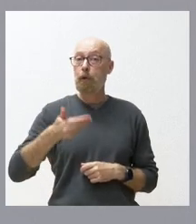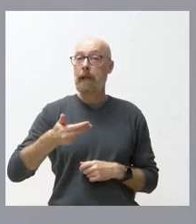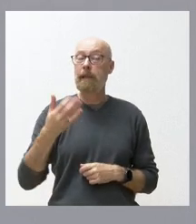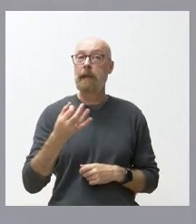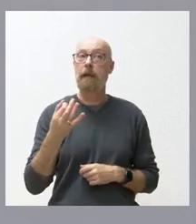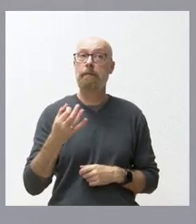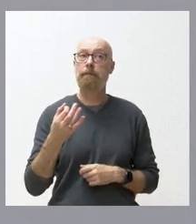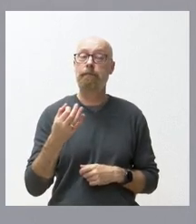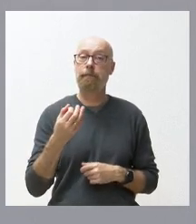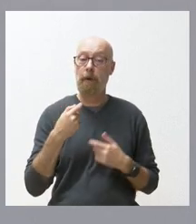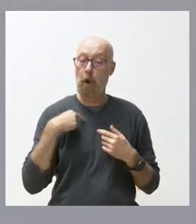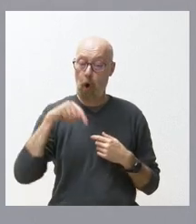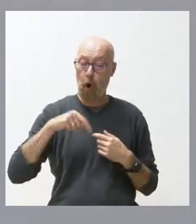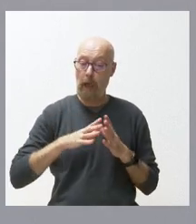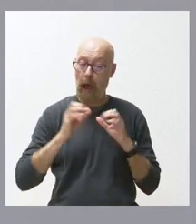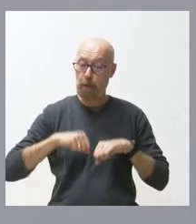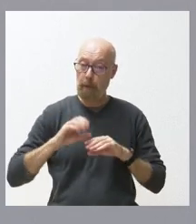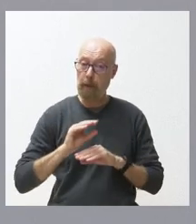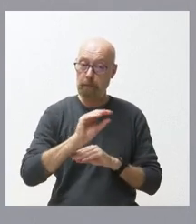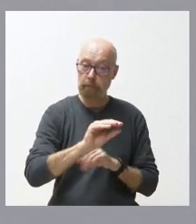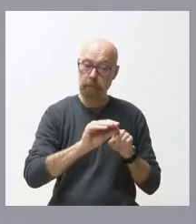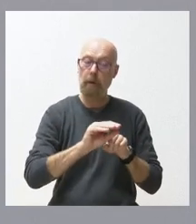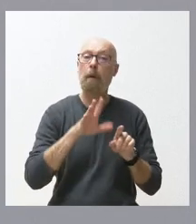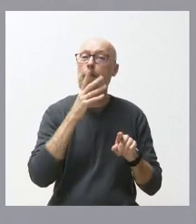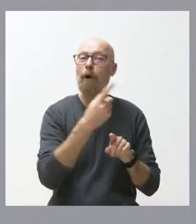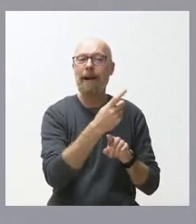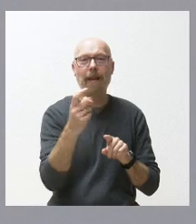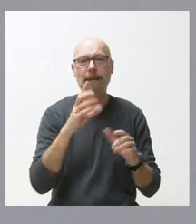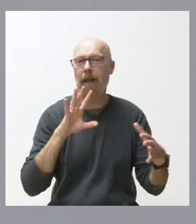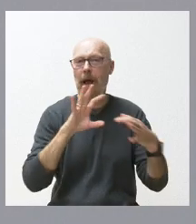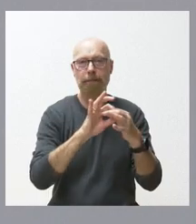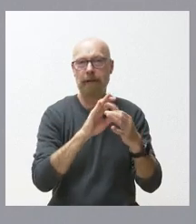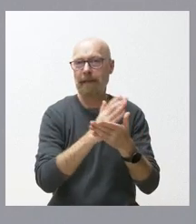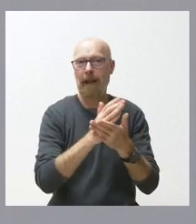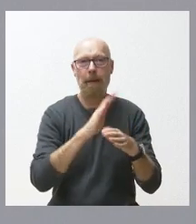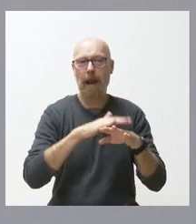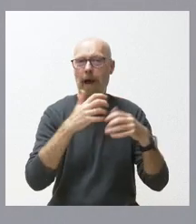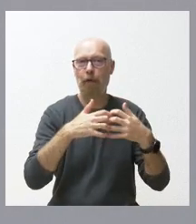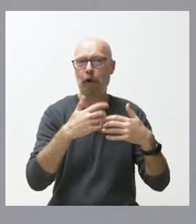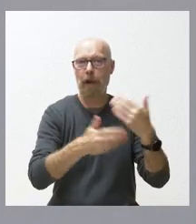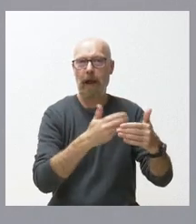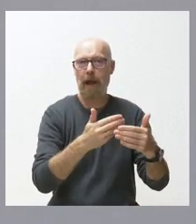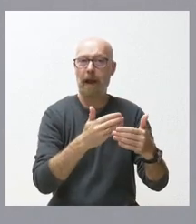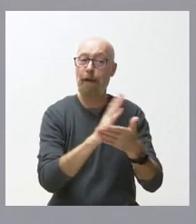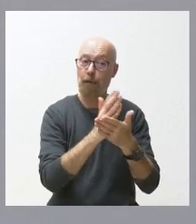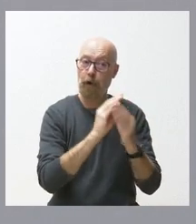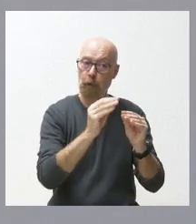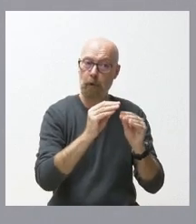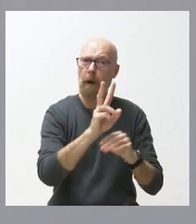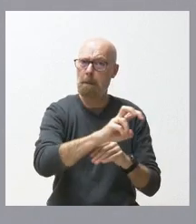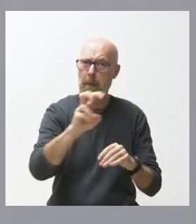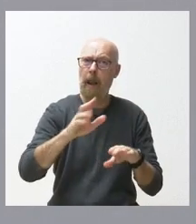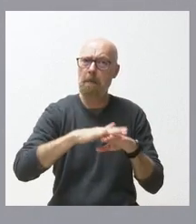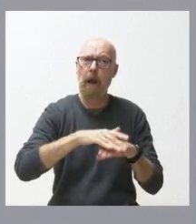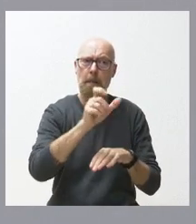cantidades que hoy aprobamos son las cantidades que efectivamente necesita el SERLA para cumplir sus funciones y lo que es más importante todavía es que las funciones del SERLA son útiles para las